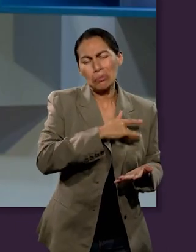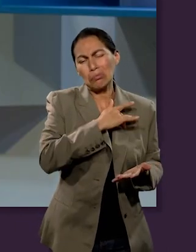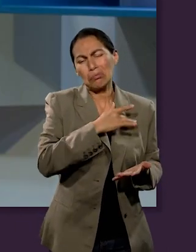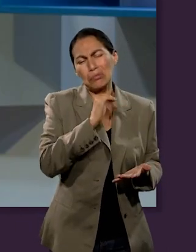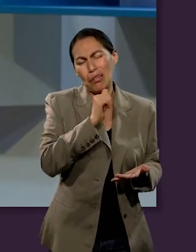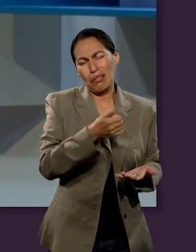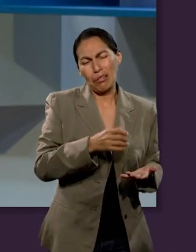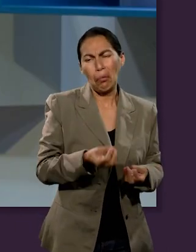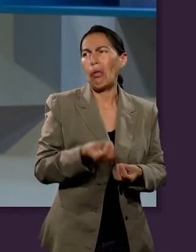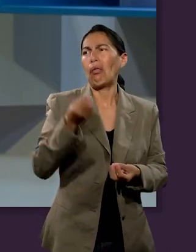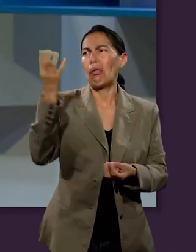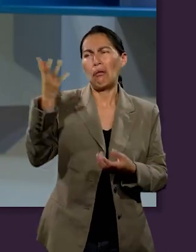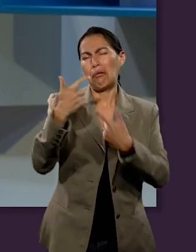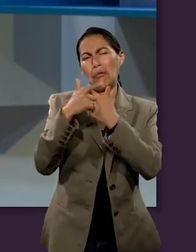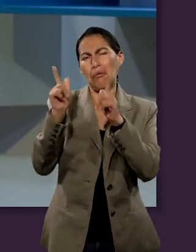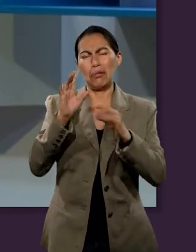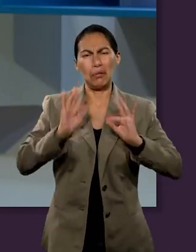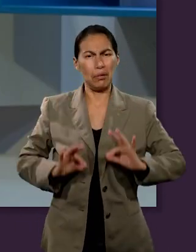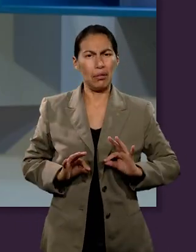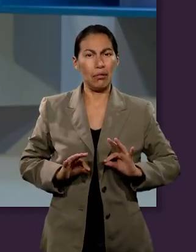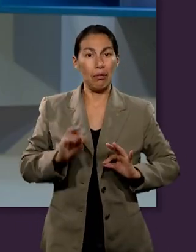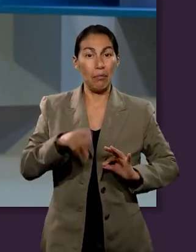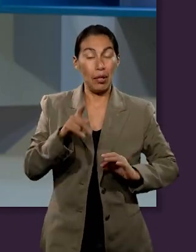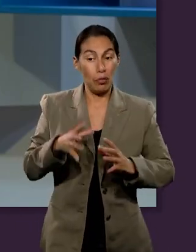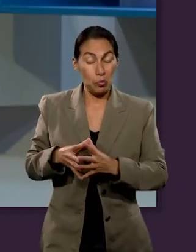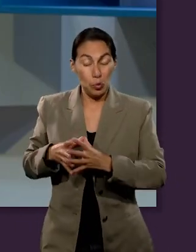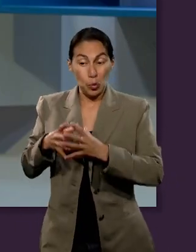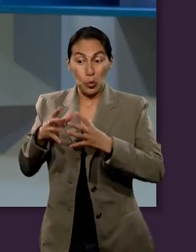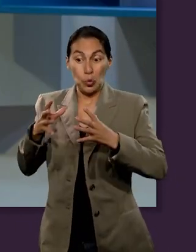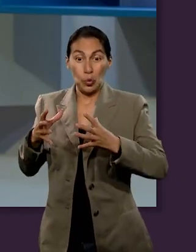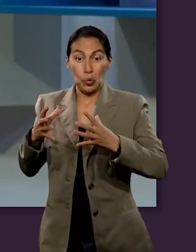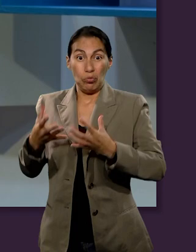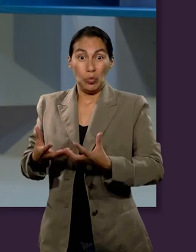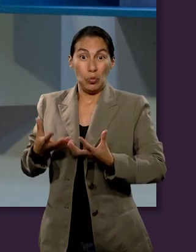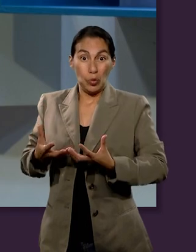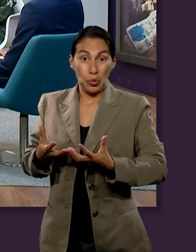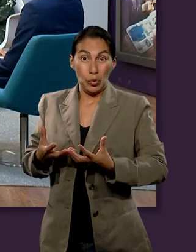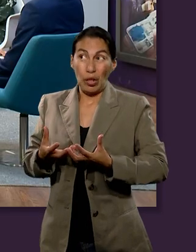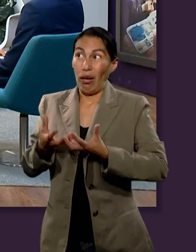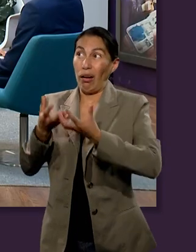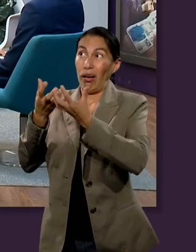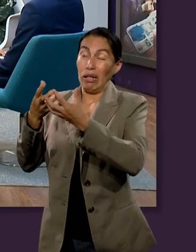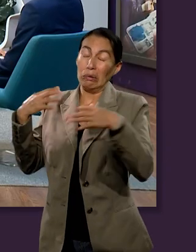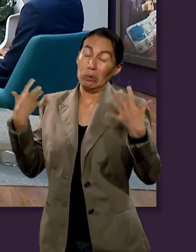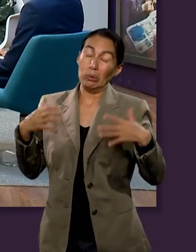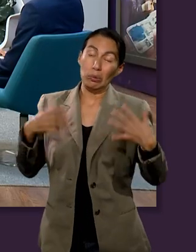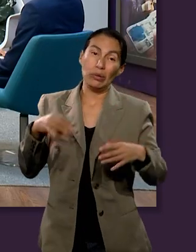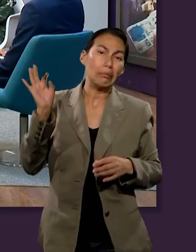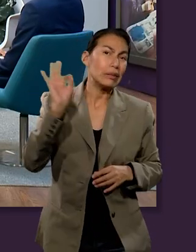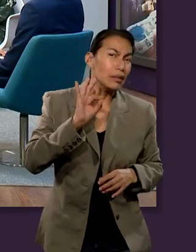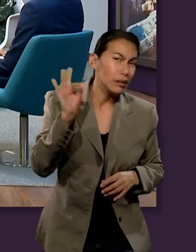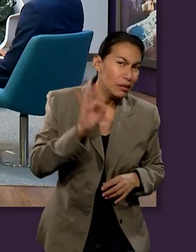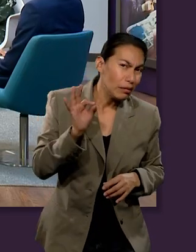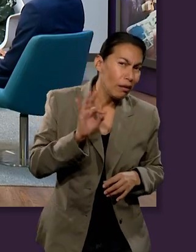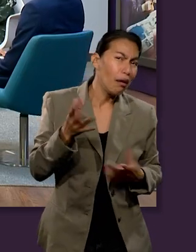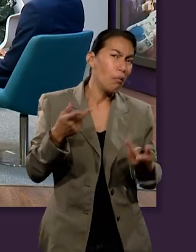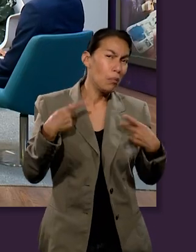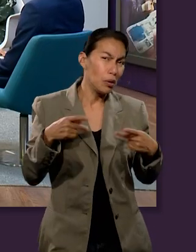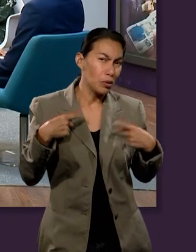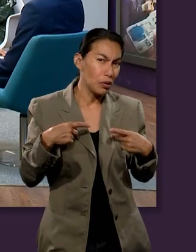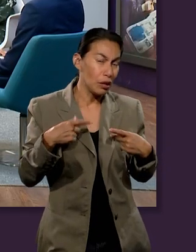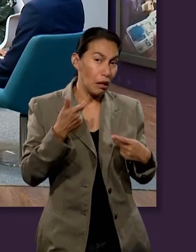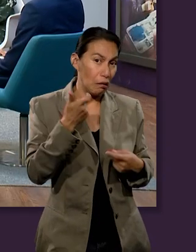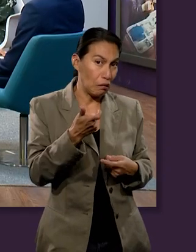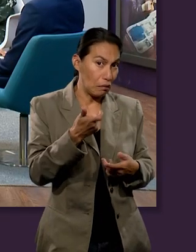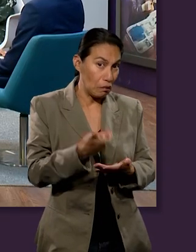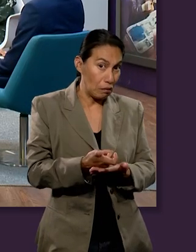como que no se siente, ¿no? Pero que cuando es mucho, o sea, muchos quizás de los que nos están viendo en